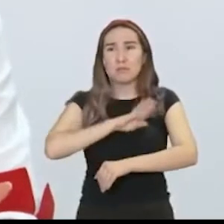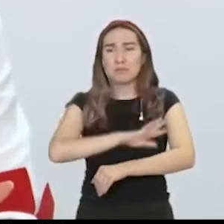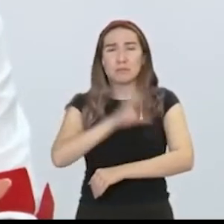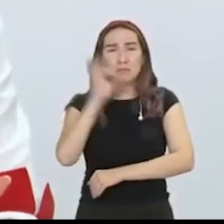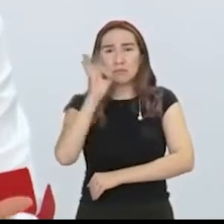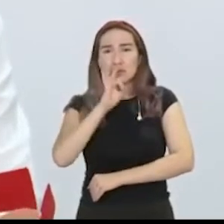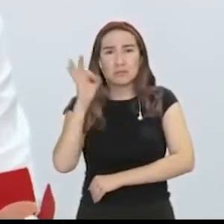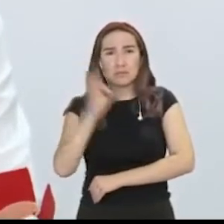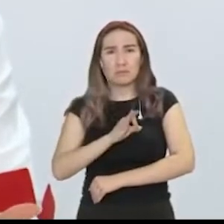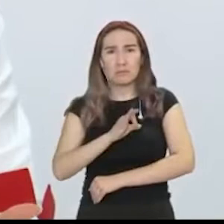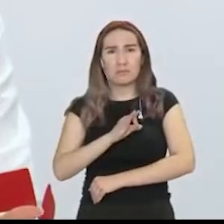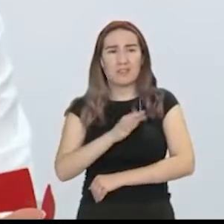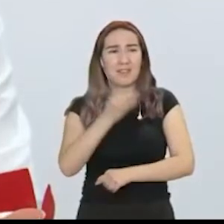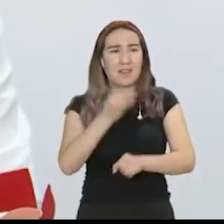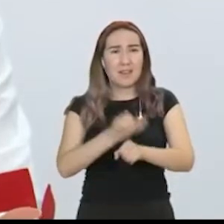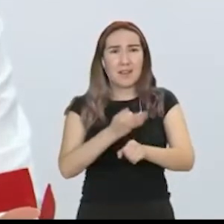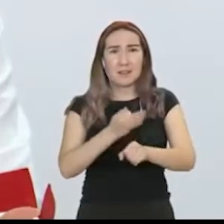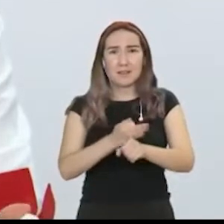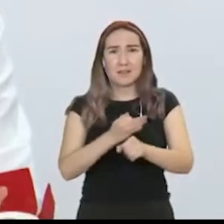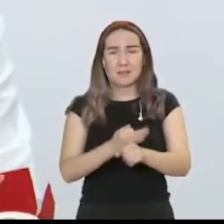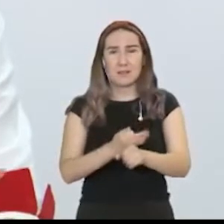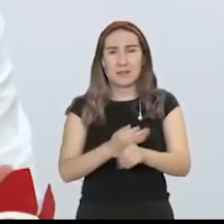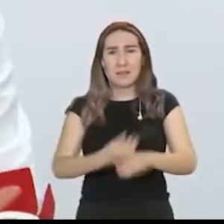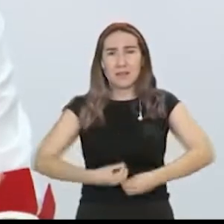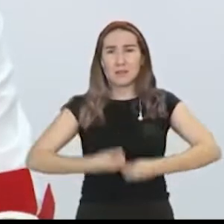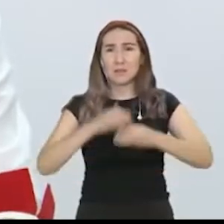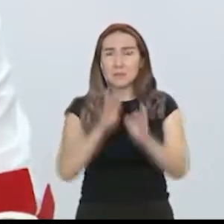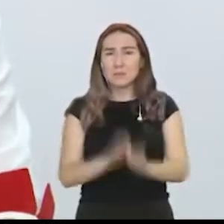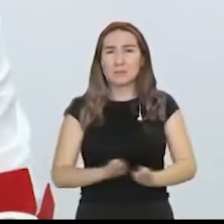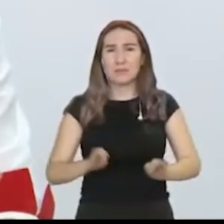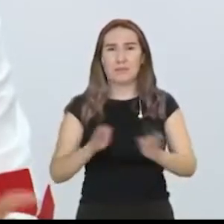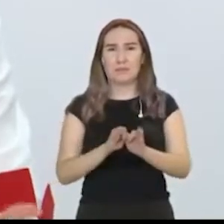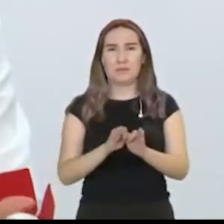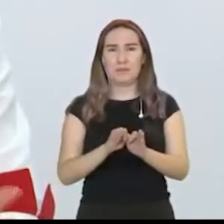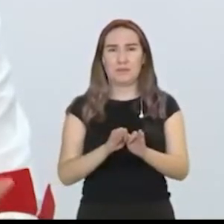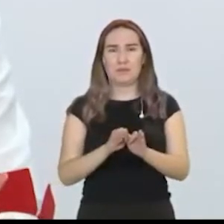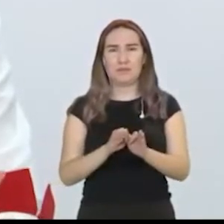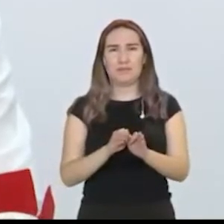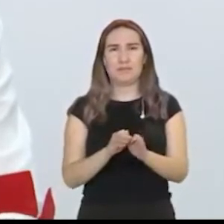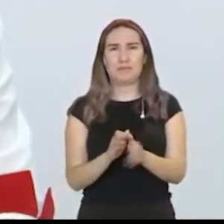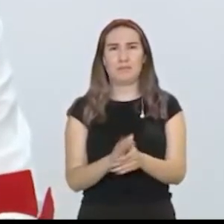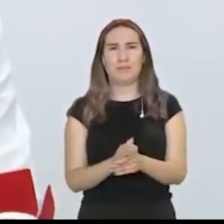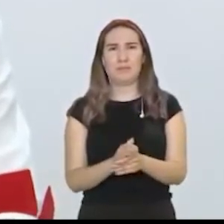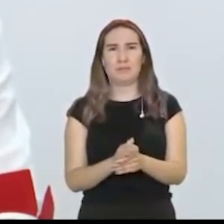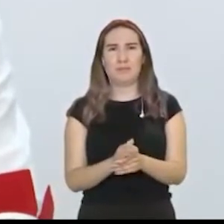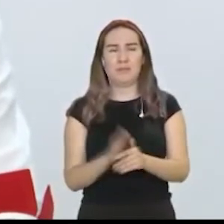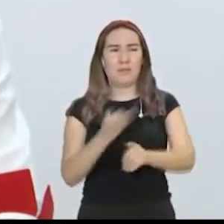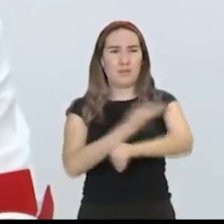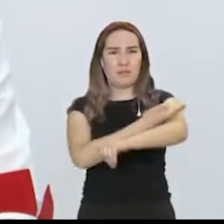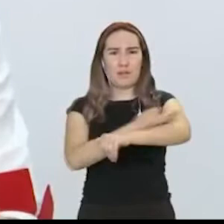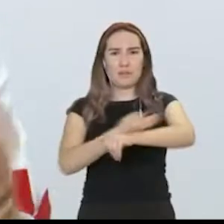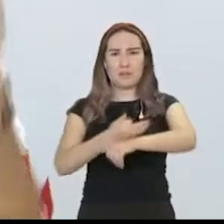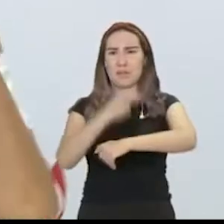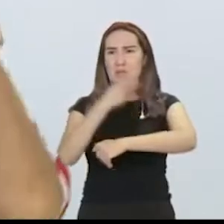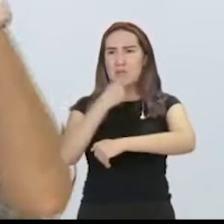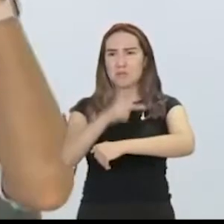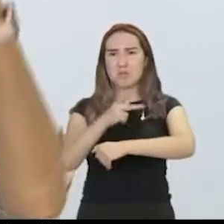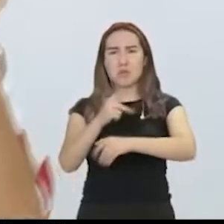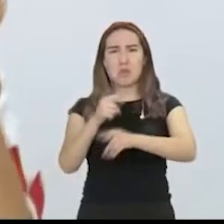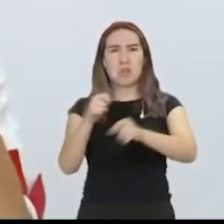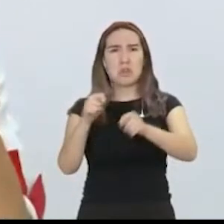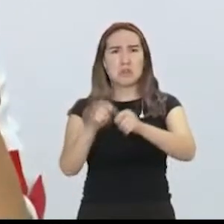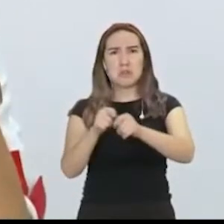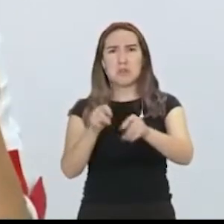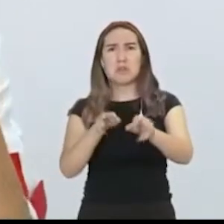perderla en un momento tan importante de tu vida. No vale la pena perder a un ser querido porque se te